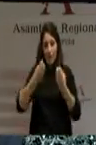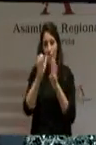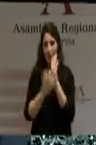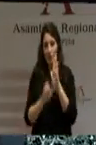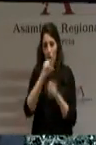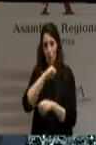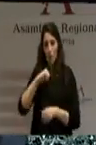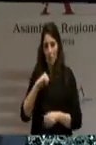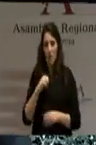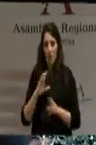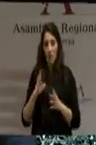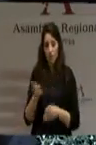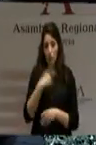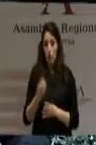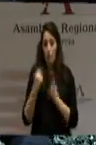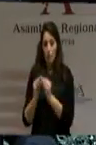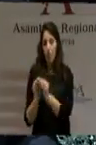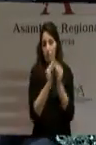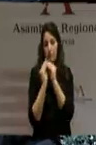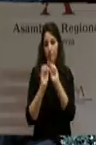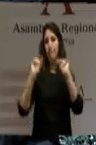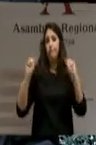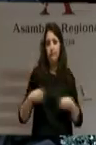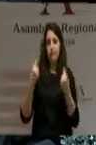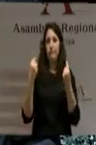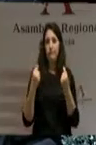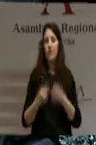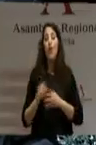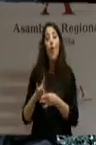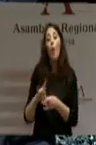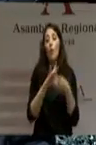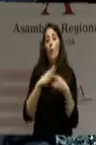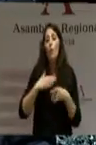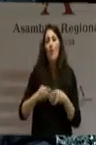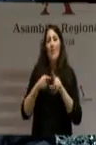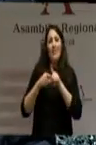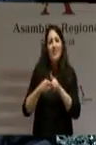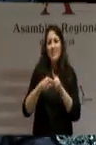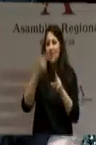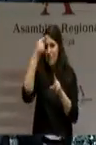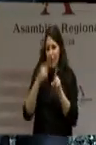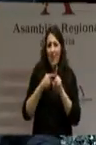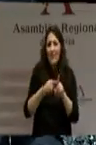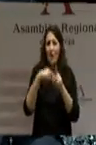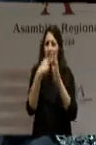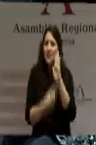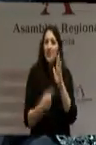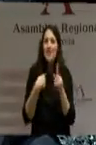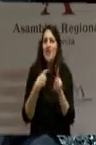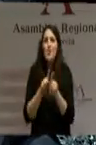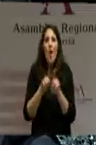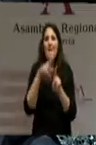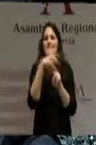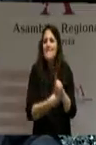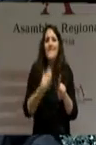Autonomía. Unidos podemos alcanzar los propósitos más ambiciosos. Eso es lo que los ciudadanos